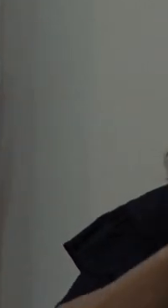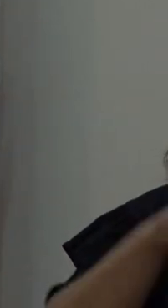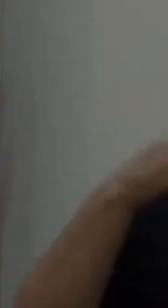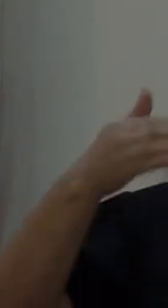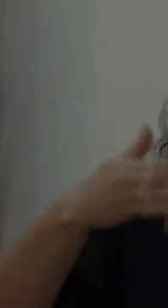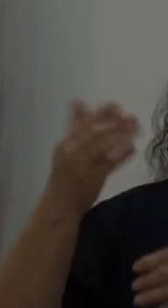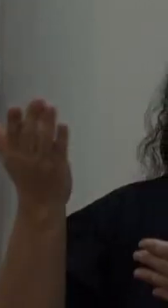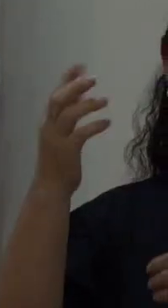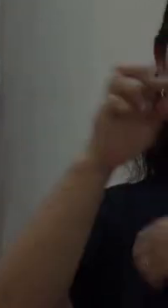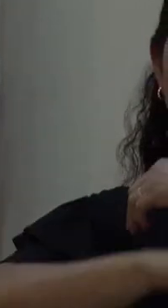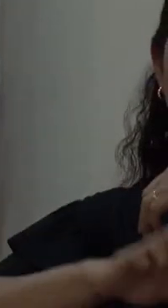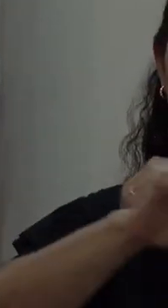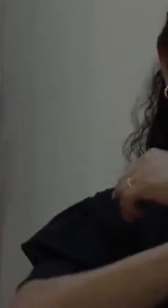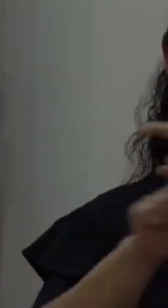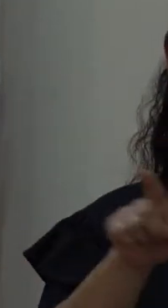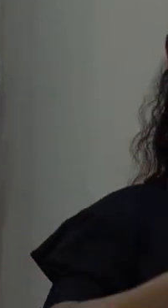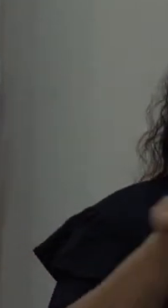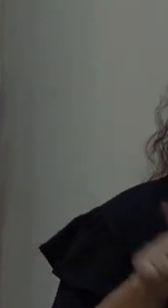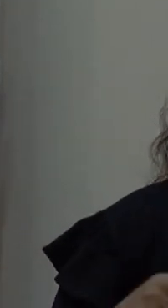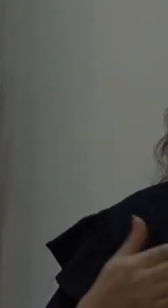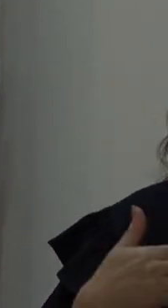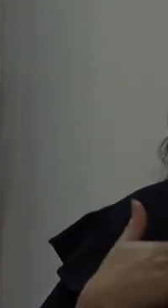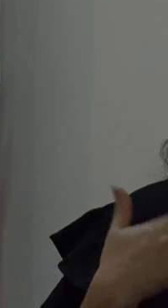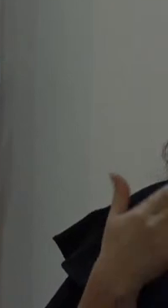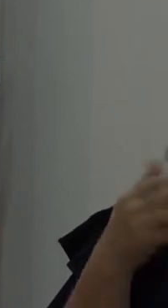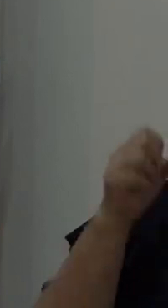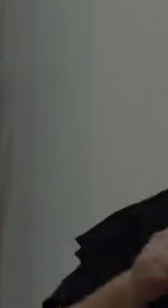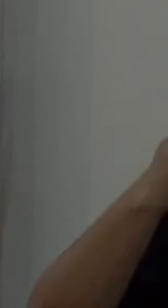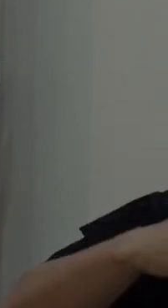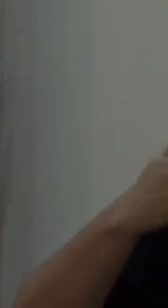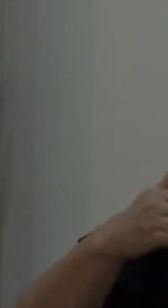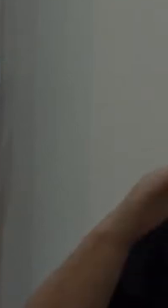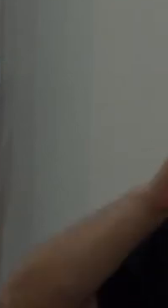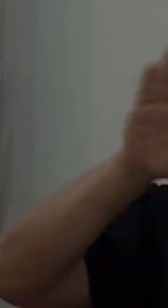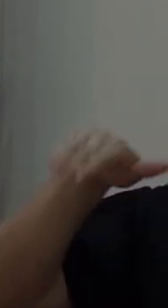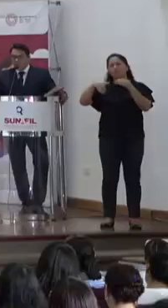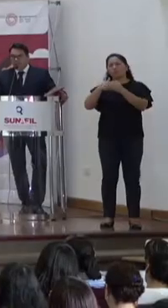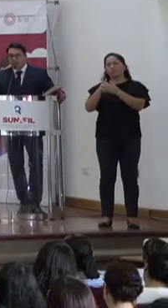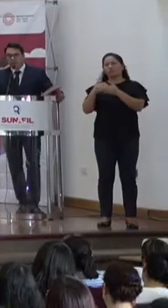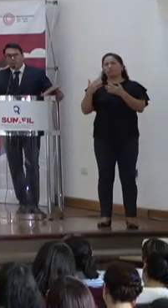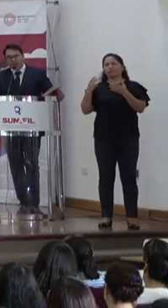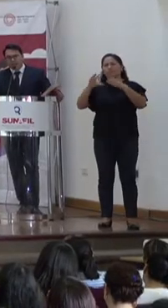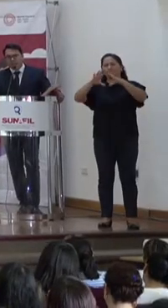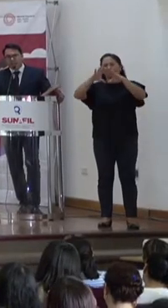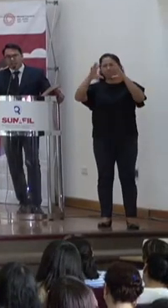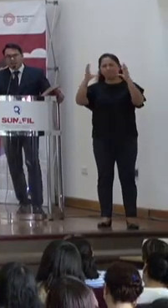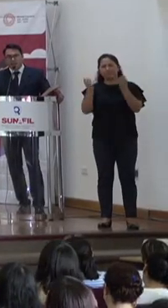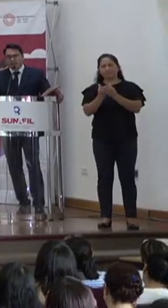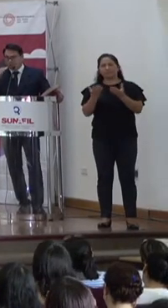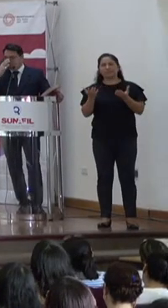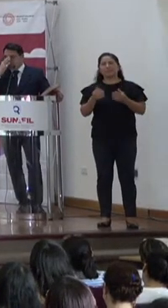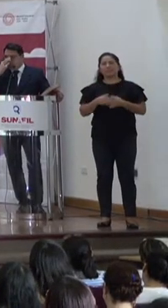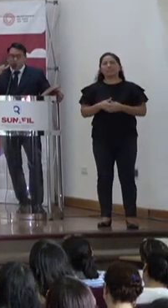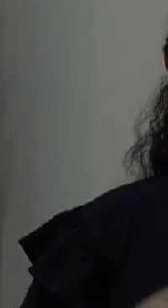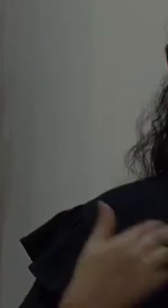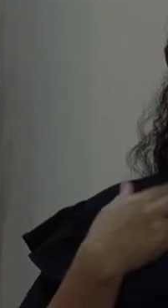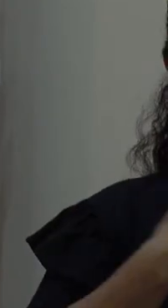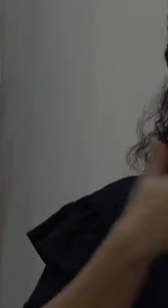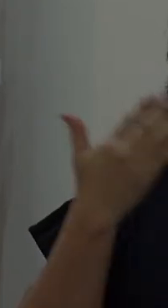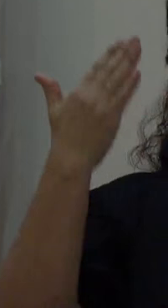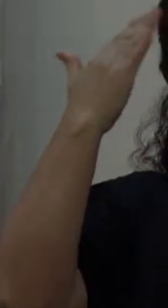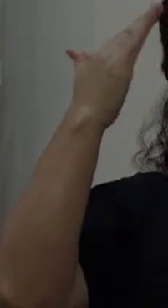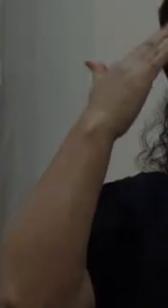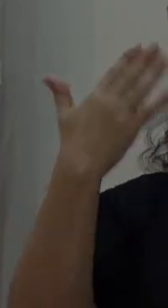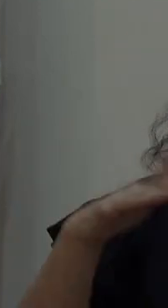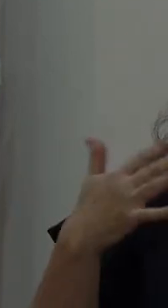en la posibilidad de desarrollo de todo nuestro continente. Parece increíble pensar que todavía hay algunos